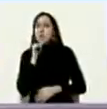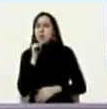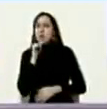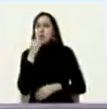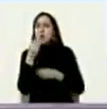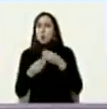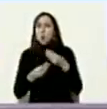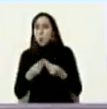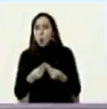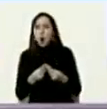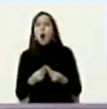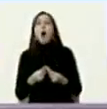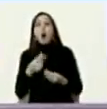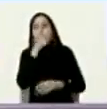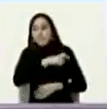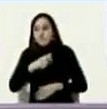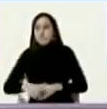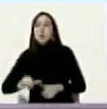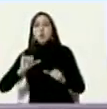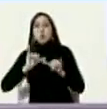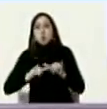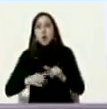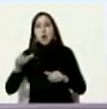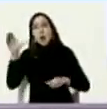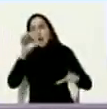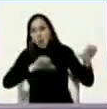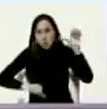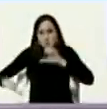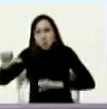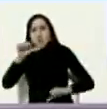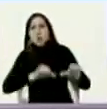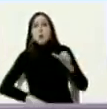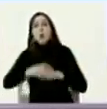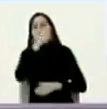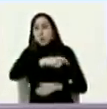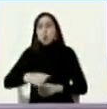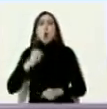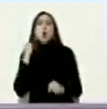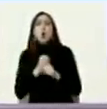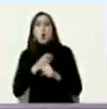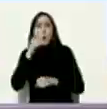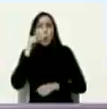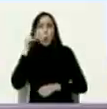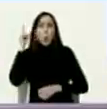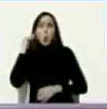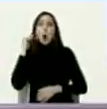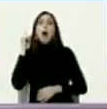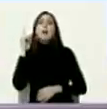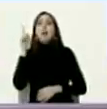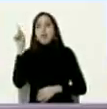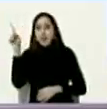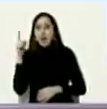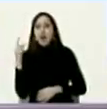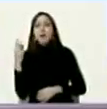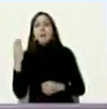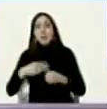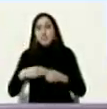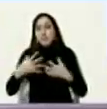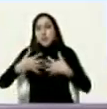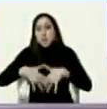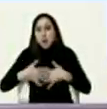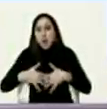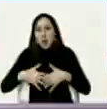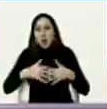los ingenieros los científicos los trabajadores y las trabajadoras de PDVSA de la refinería